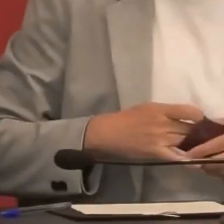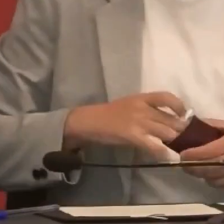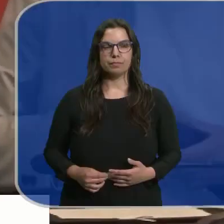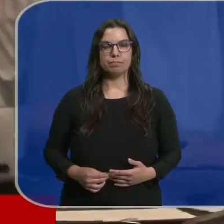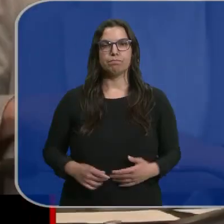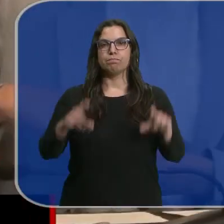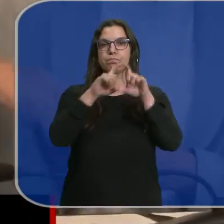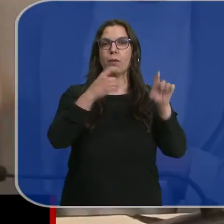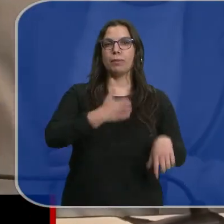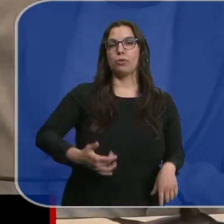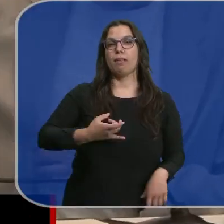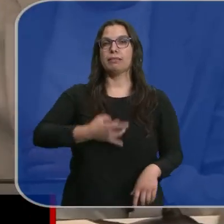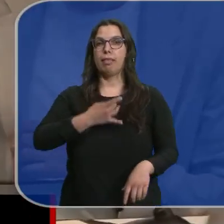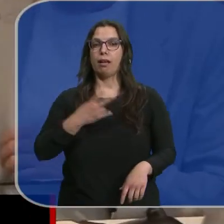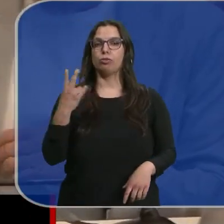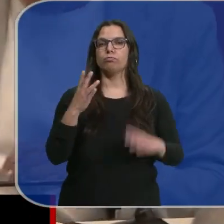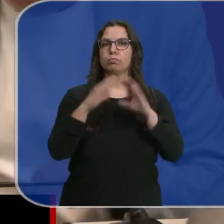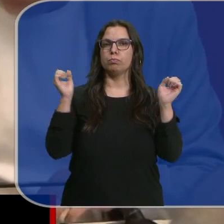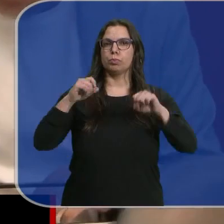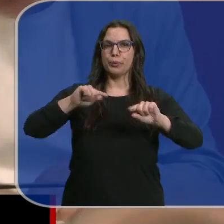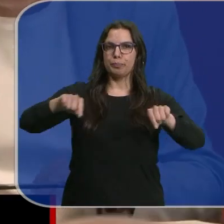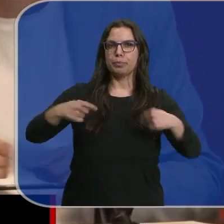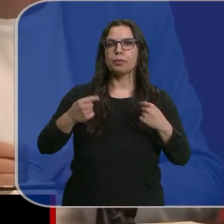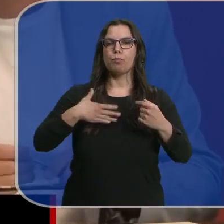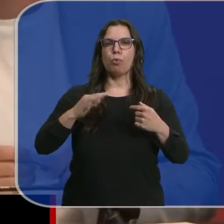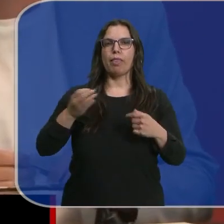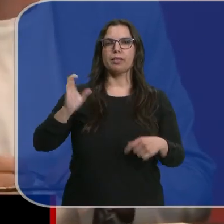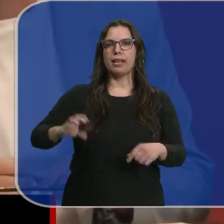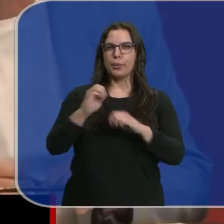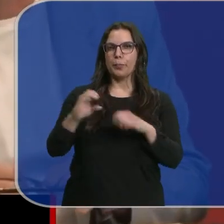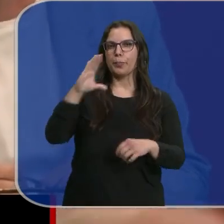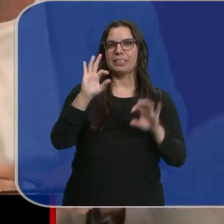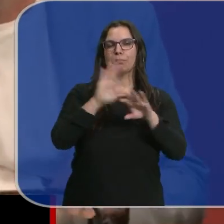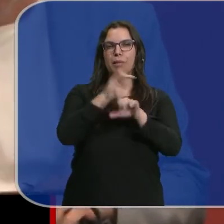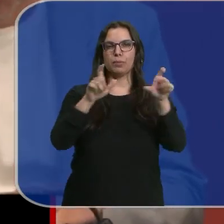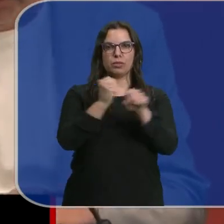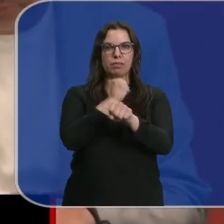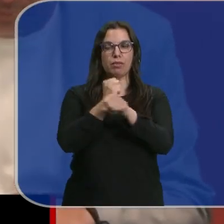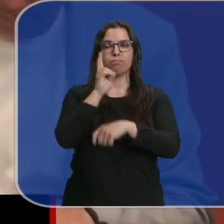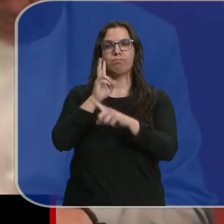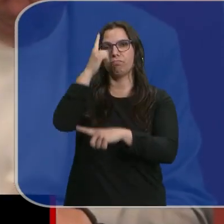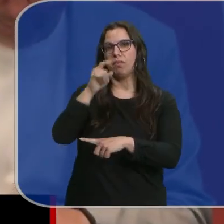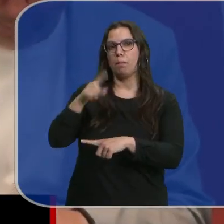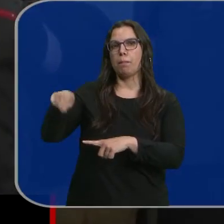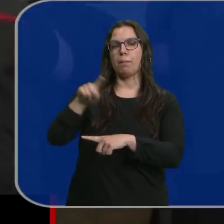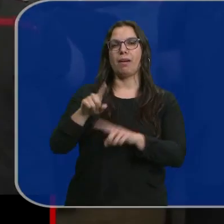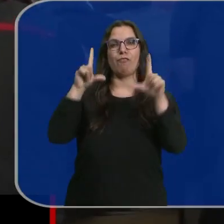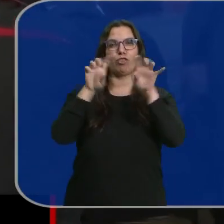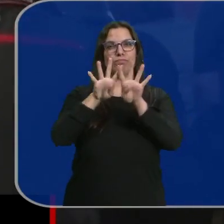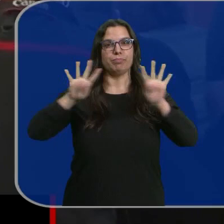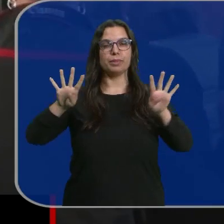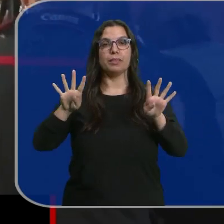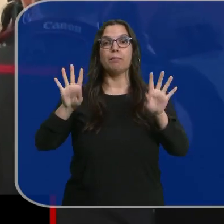La patronal y los sindicatos rubrican el acuerdo que permitirá la subida salarial de los trabajadores. Esta es la imagen, una foto de familia